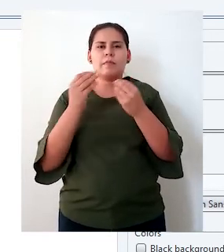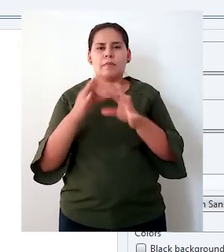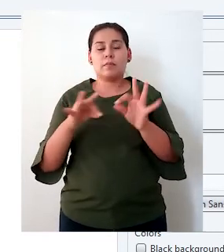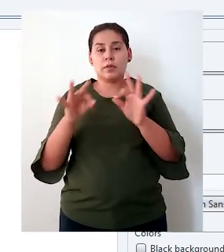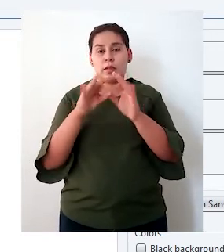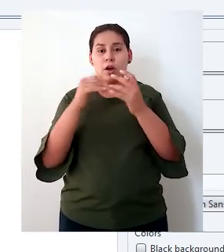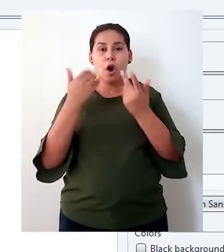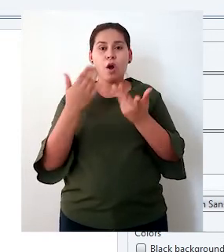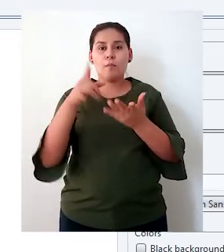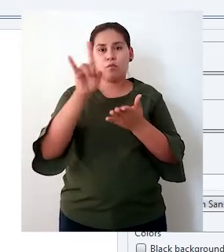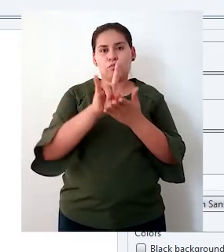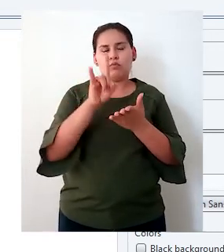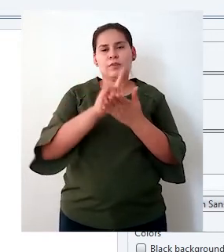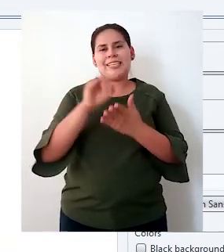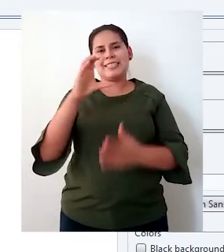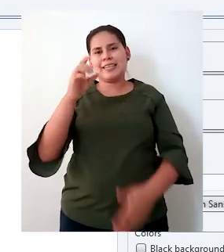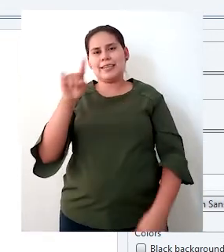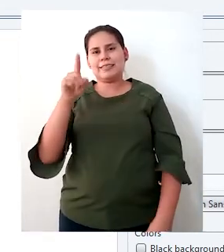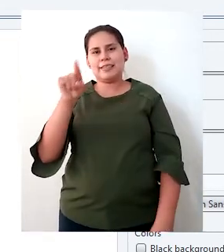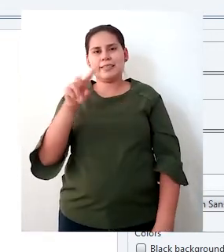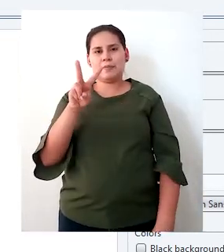como un archivo CSV.